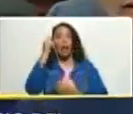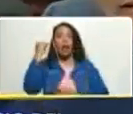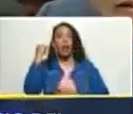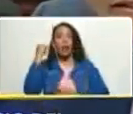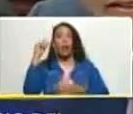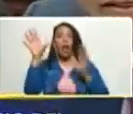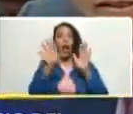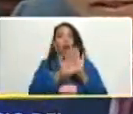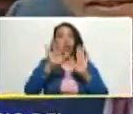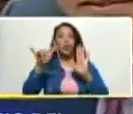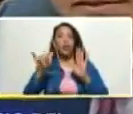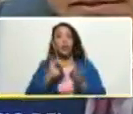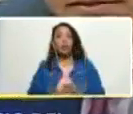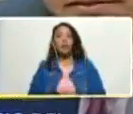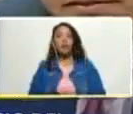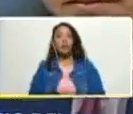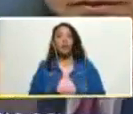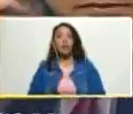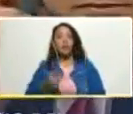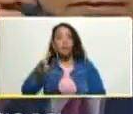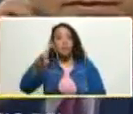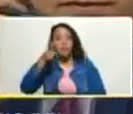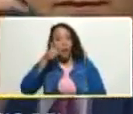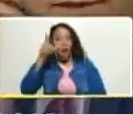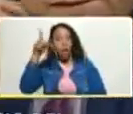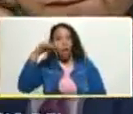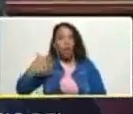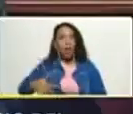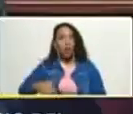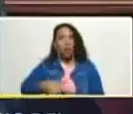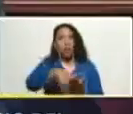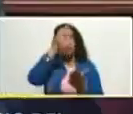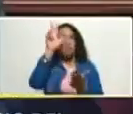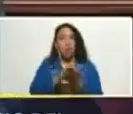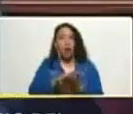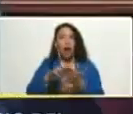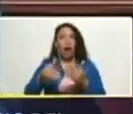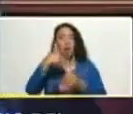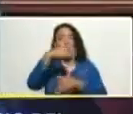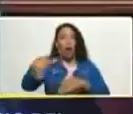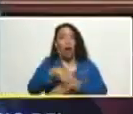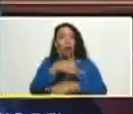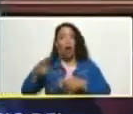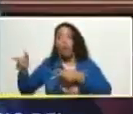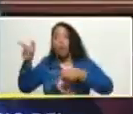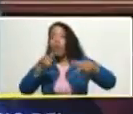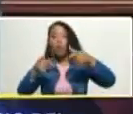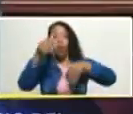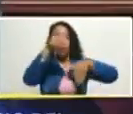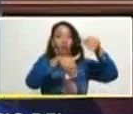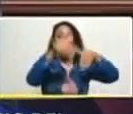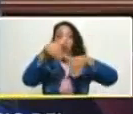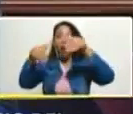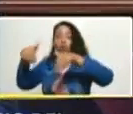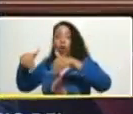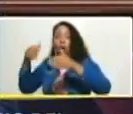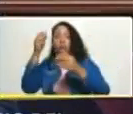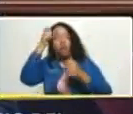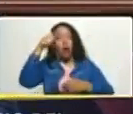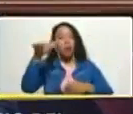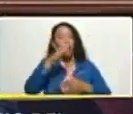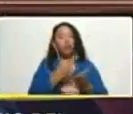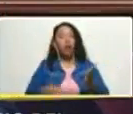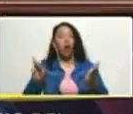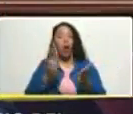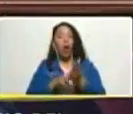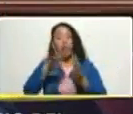constituyente vigilando esos derechos aprobándolos y luego en la calle buscando los votos para que el pueblo refrendara el trabajo de